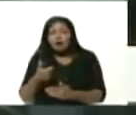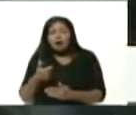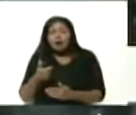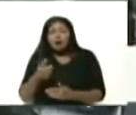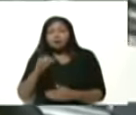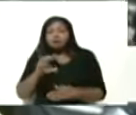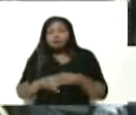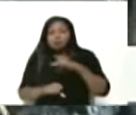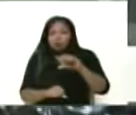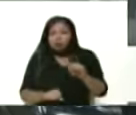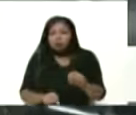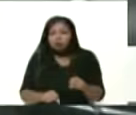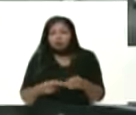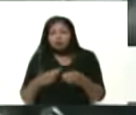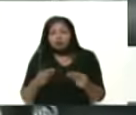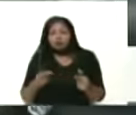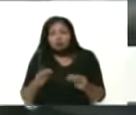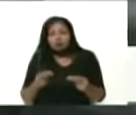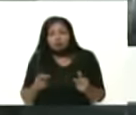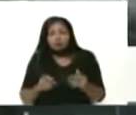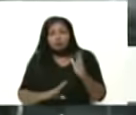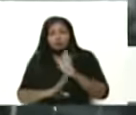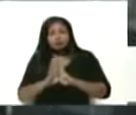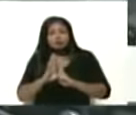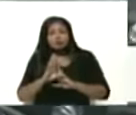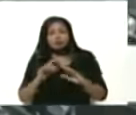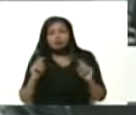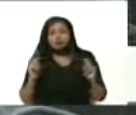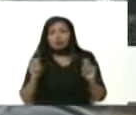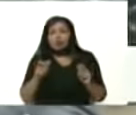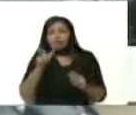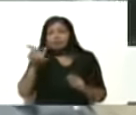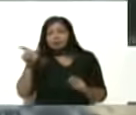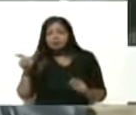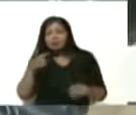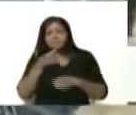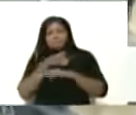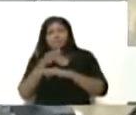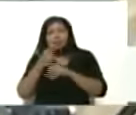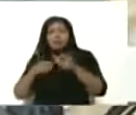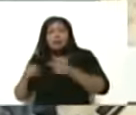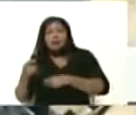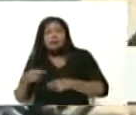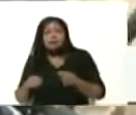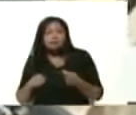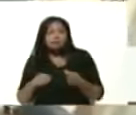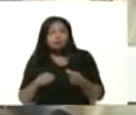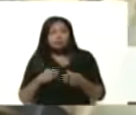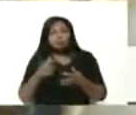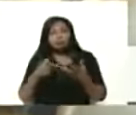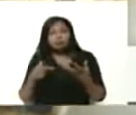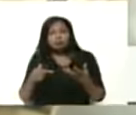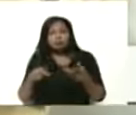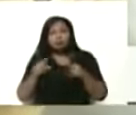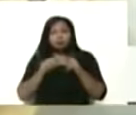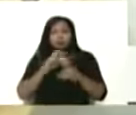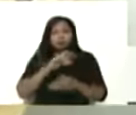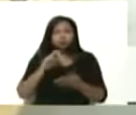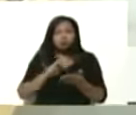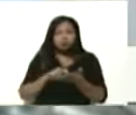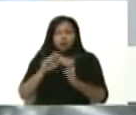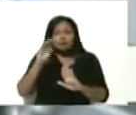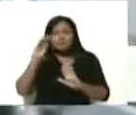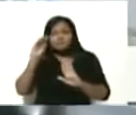nosotros algunas acciones como desarrollo de proveedores locales lo que son la incorporación de componentes nacionales